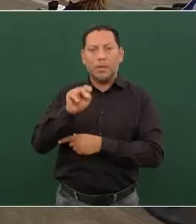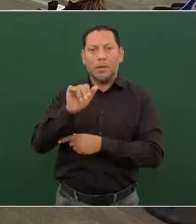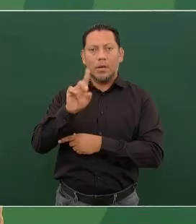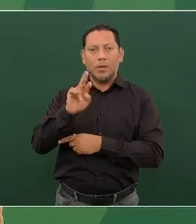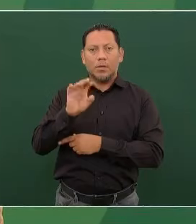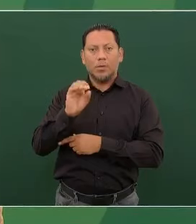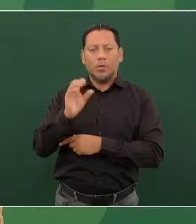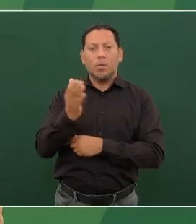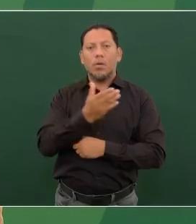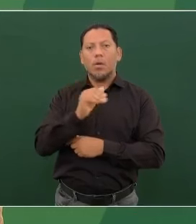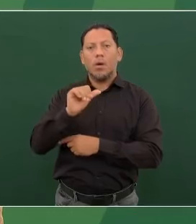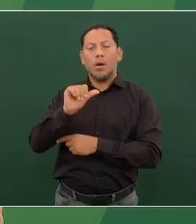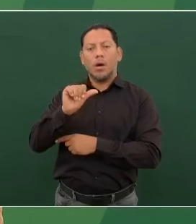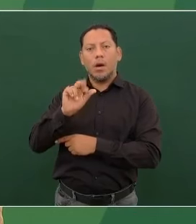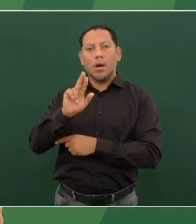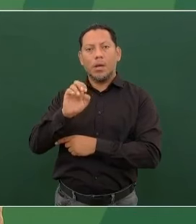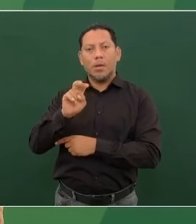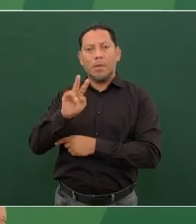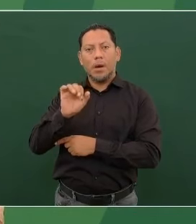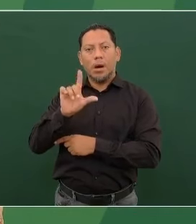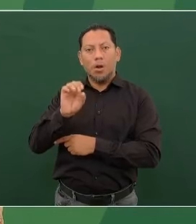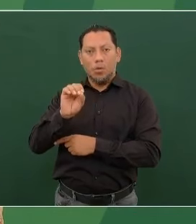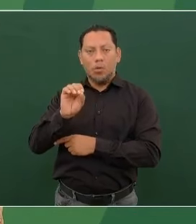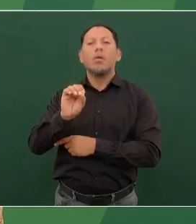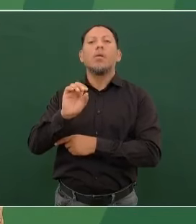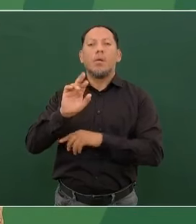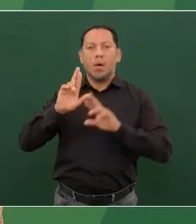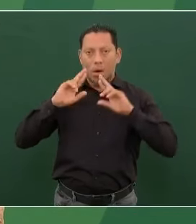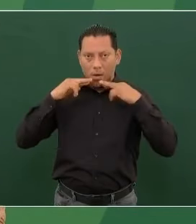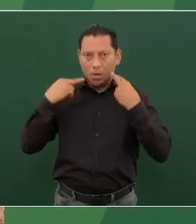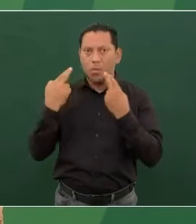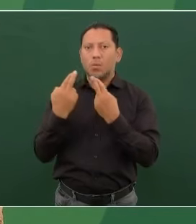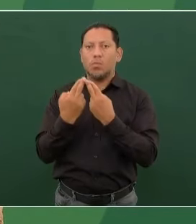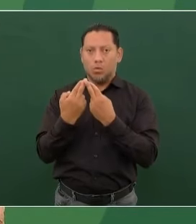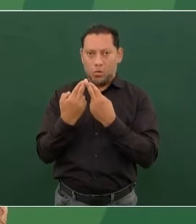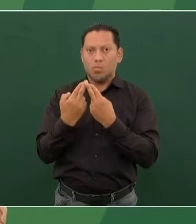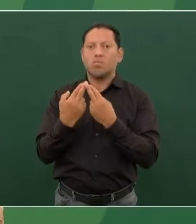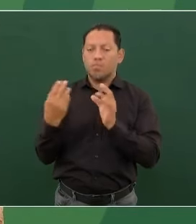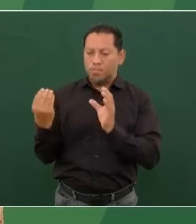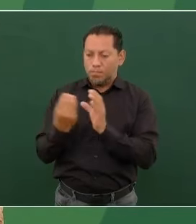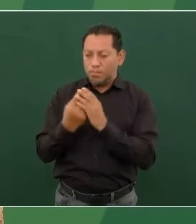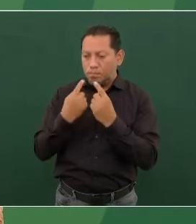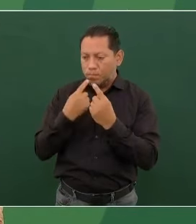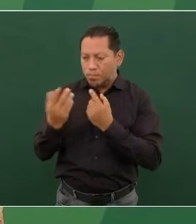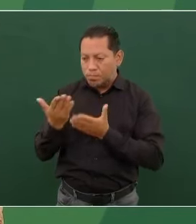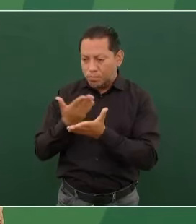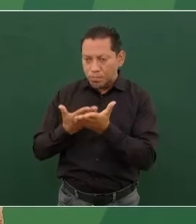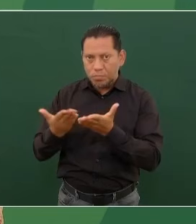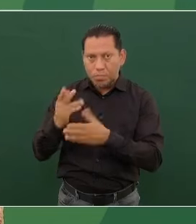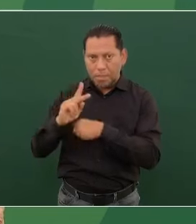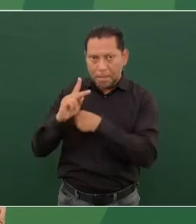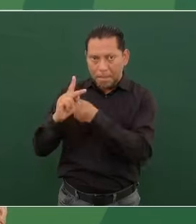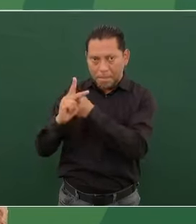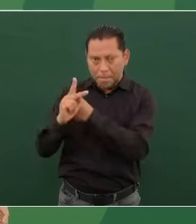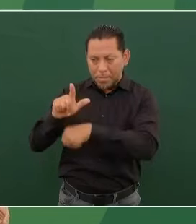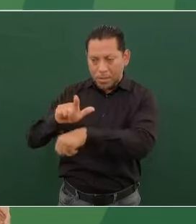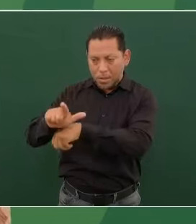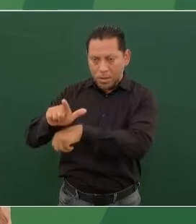tener una reunión bilateral entre